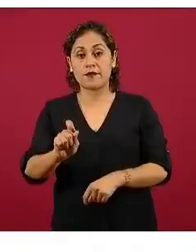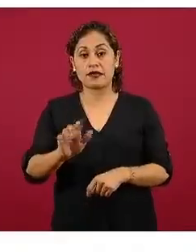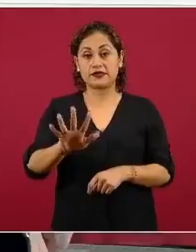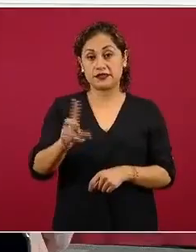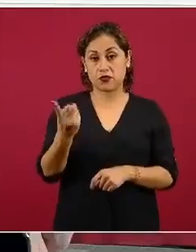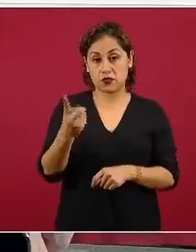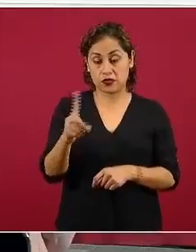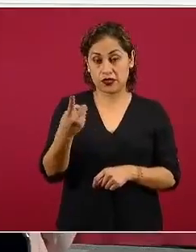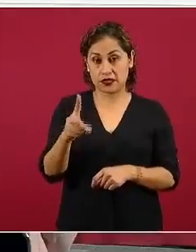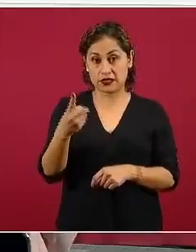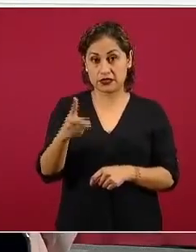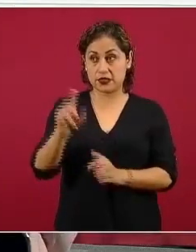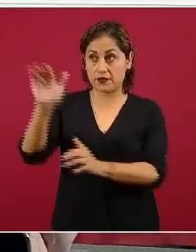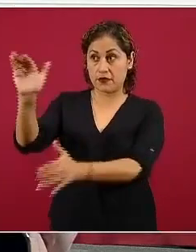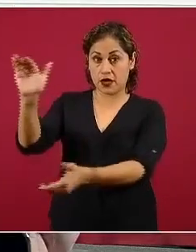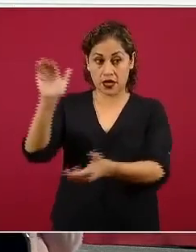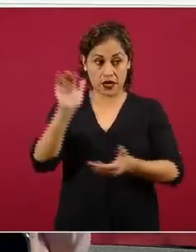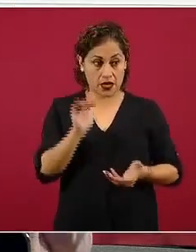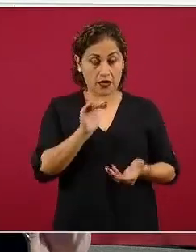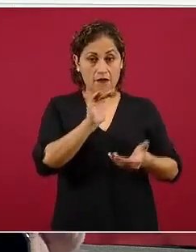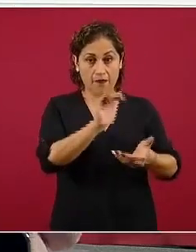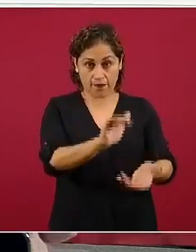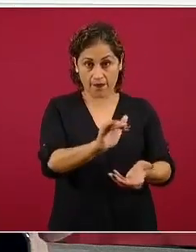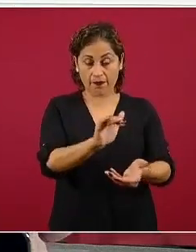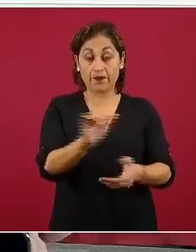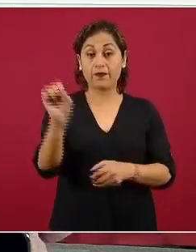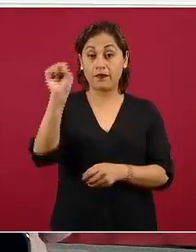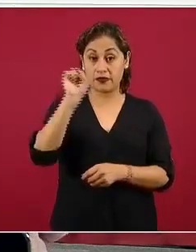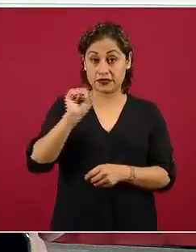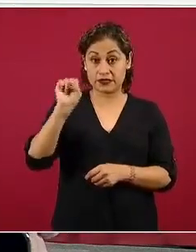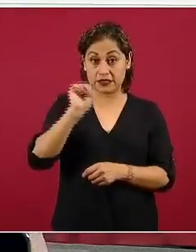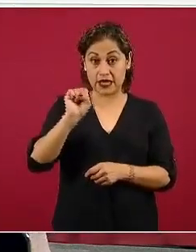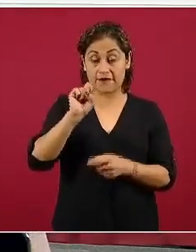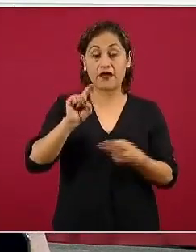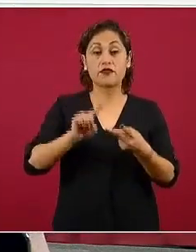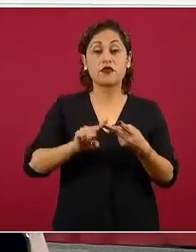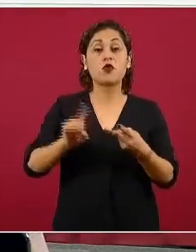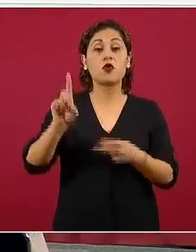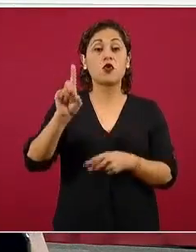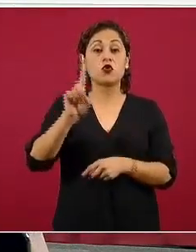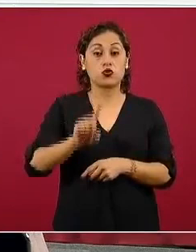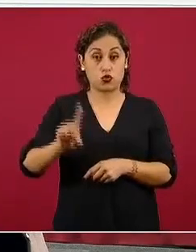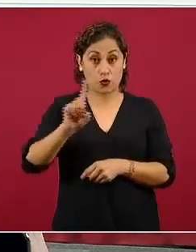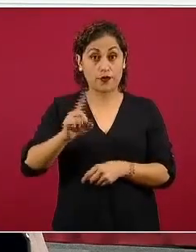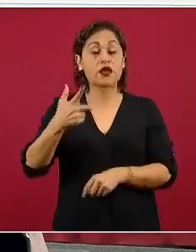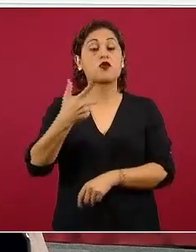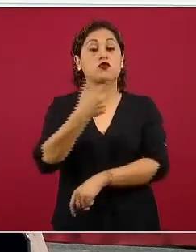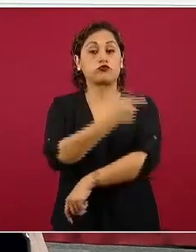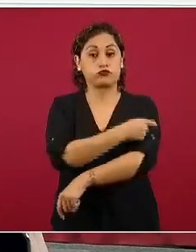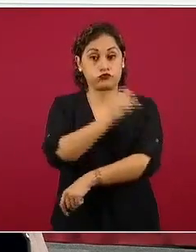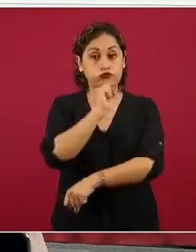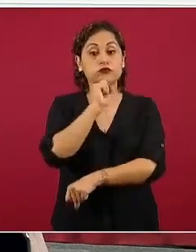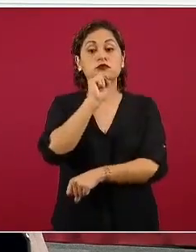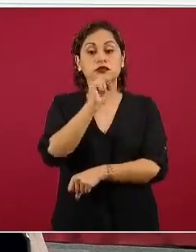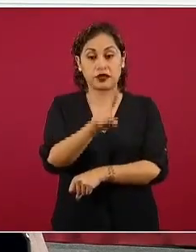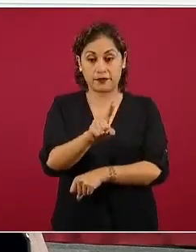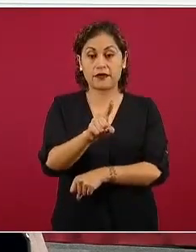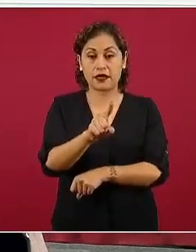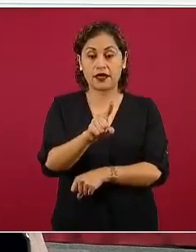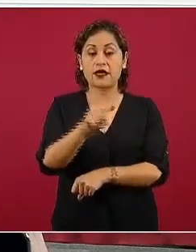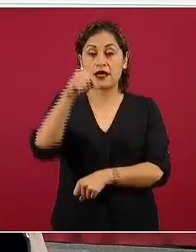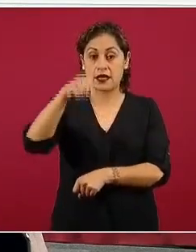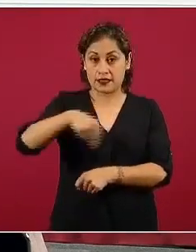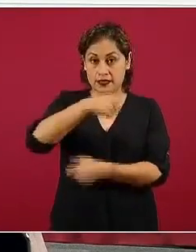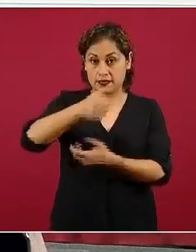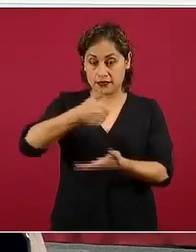con un segundo envío que se recibió el sábado, el domingo se tuvo también una jornada intensa también en la